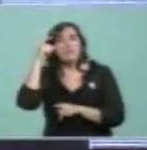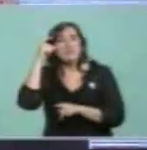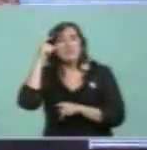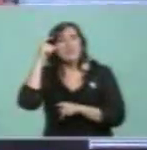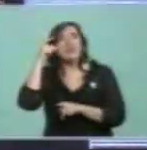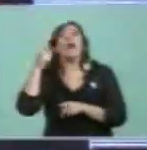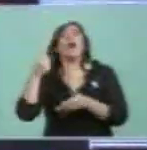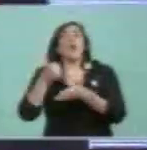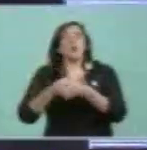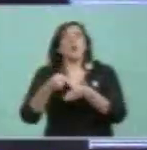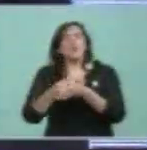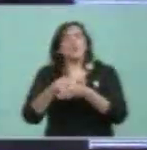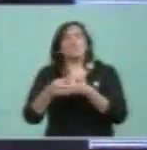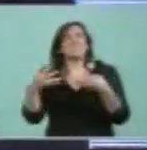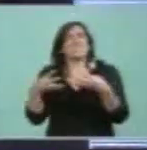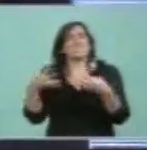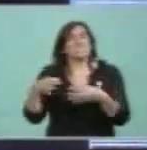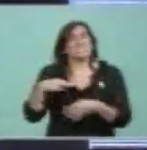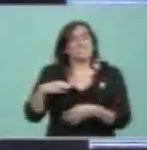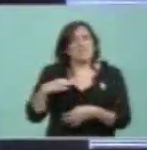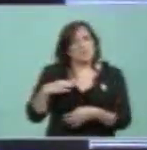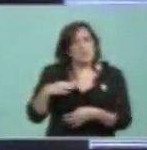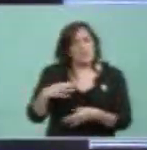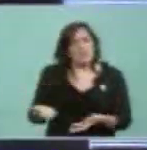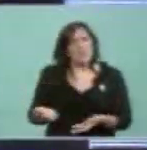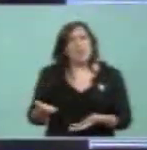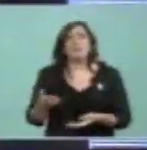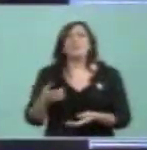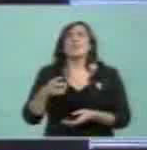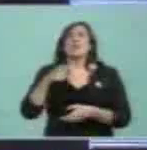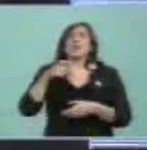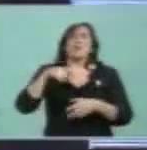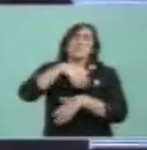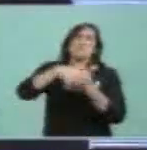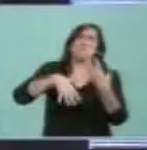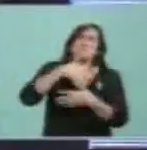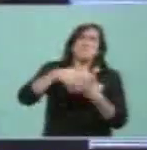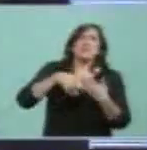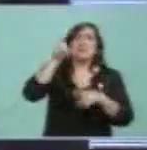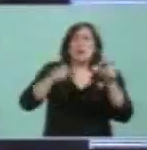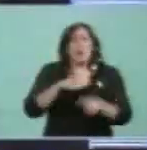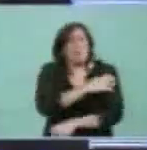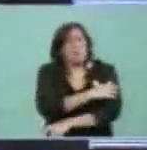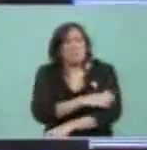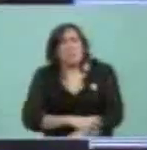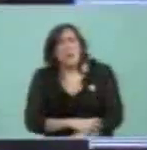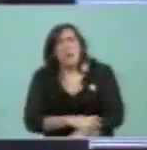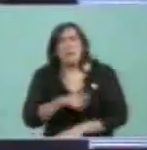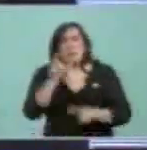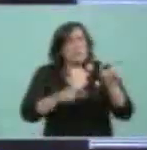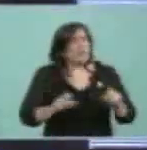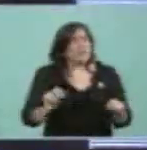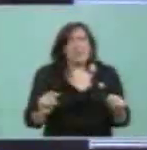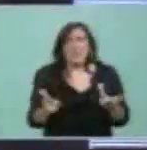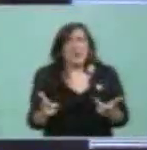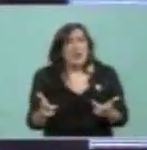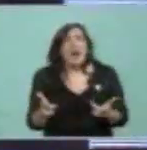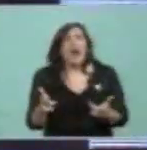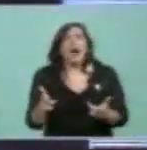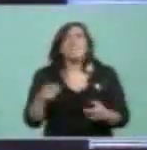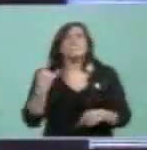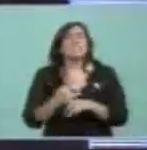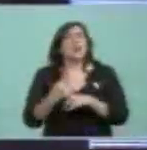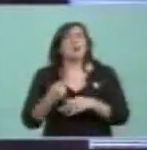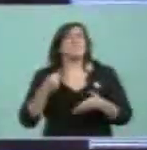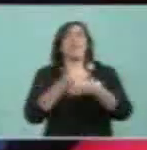en las luchas civiles que sobrevinieron después, los criollos, el mestizaje, los más pobres, los que menos tenían eran los que iban al